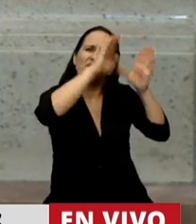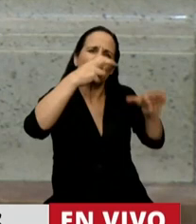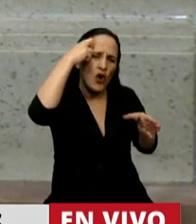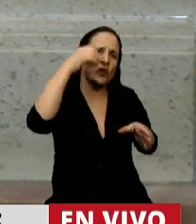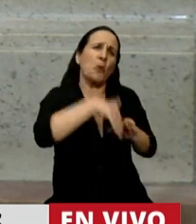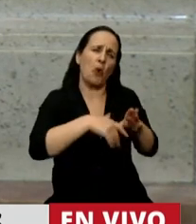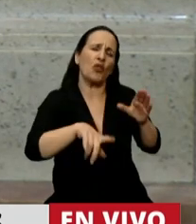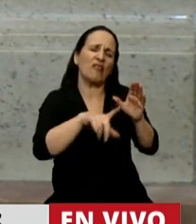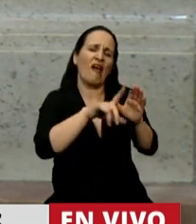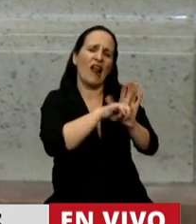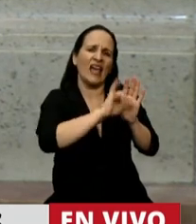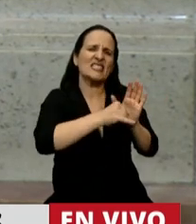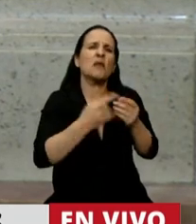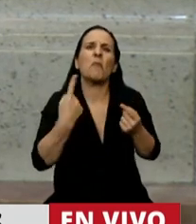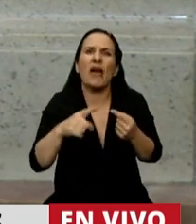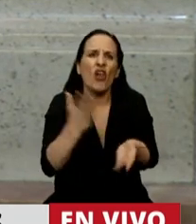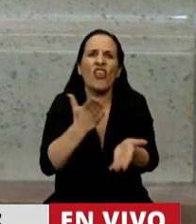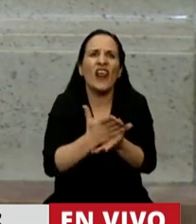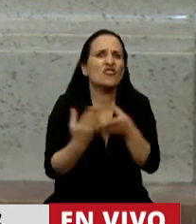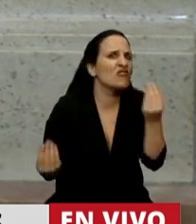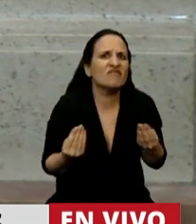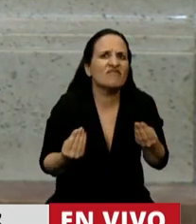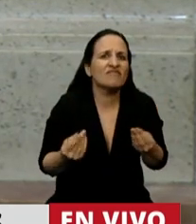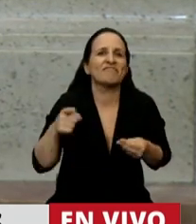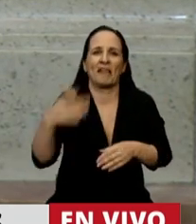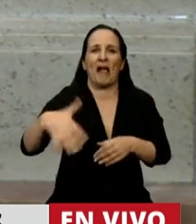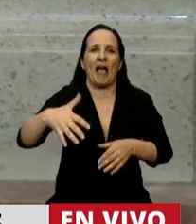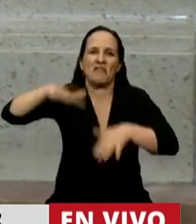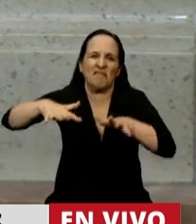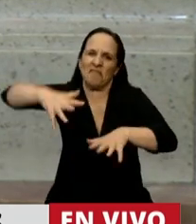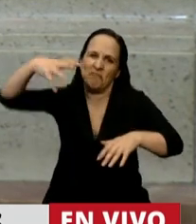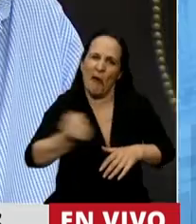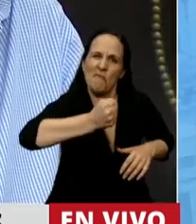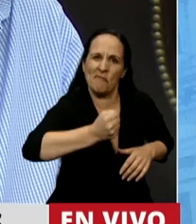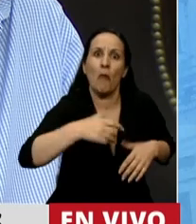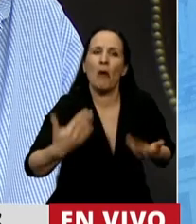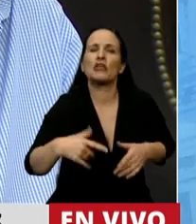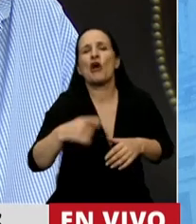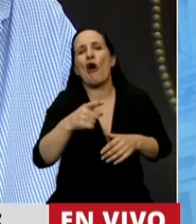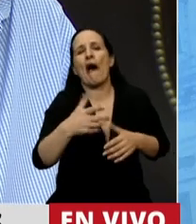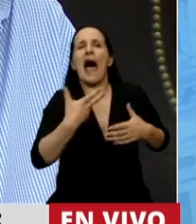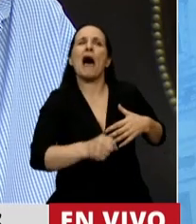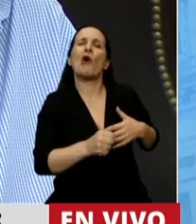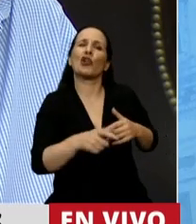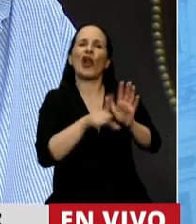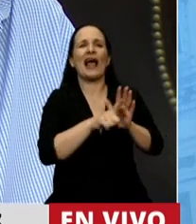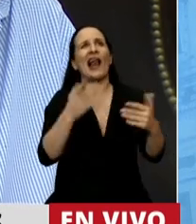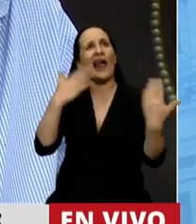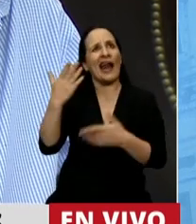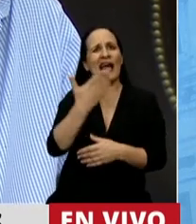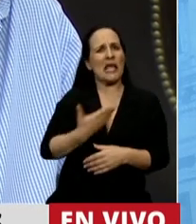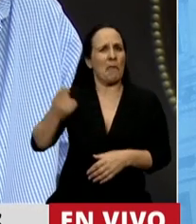leyes pero los derechos se conquistan en las calles, por eso el aborto legal no será ninguna concesión de ningún presidente,